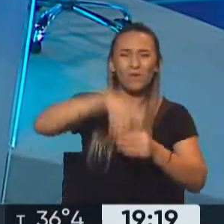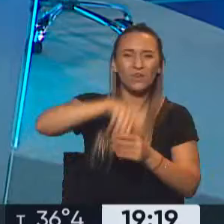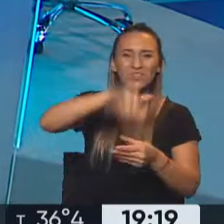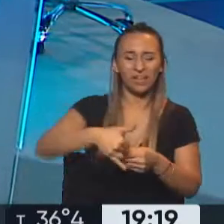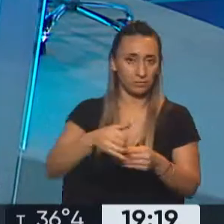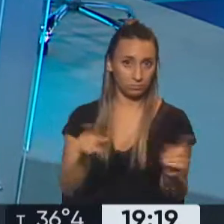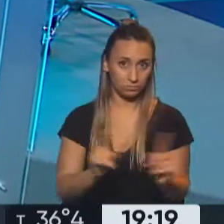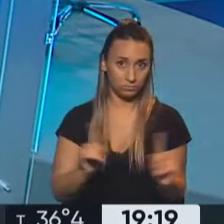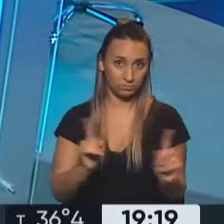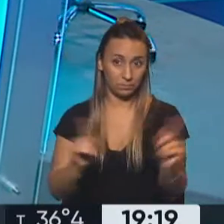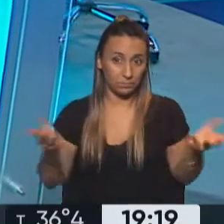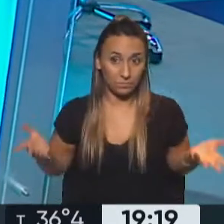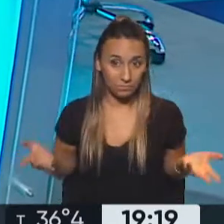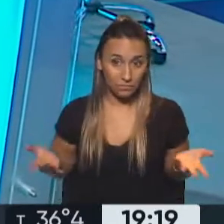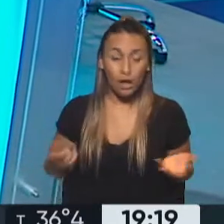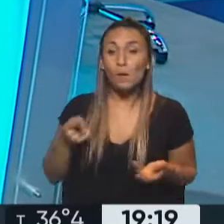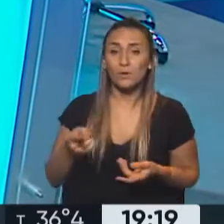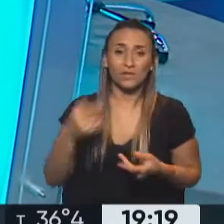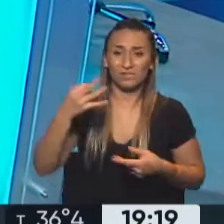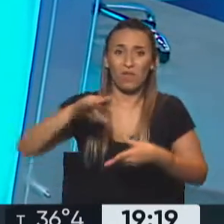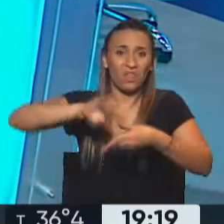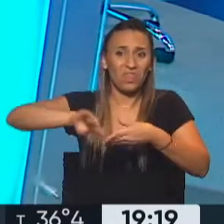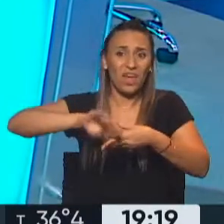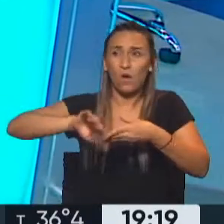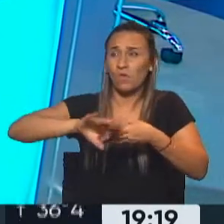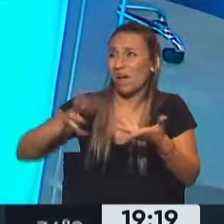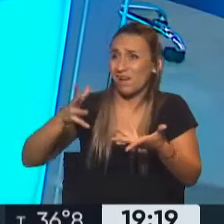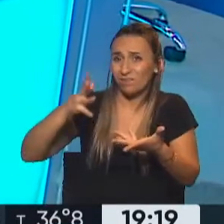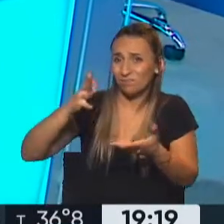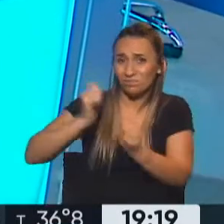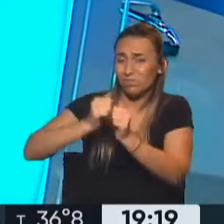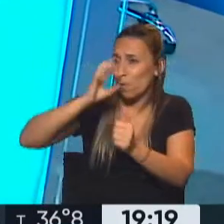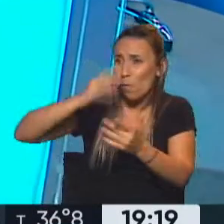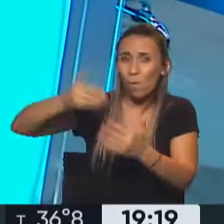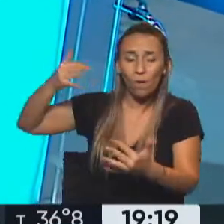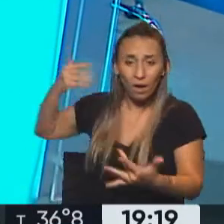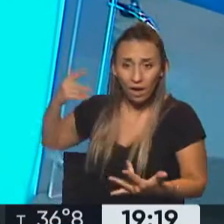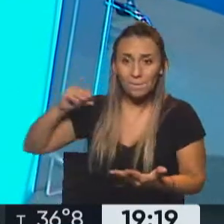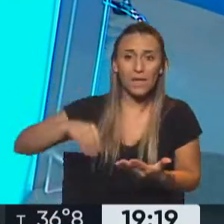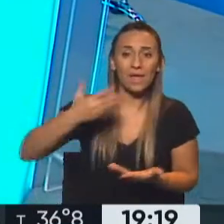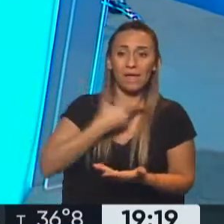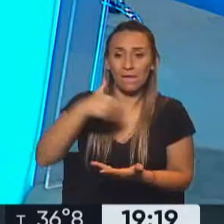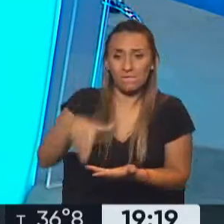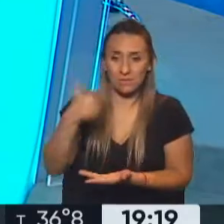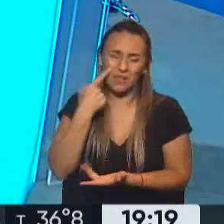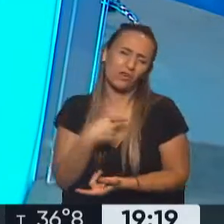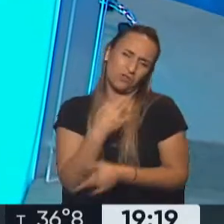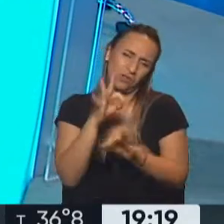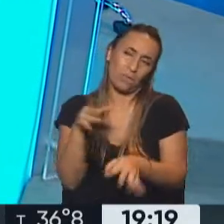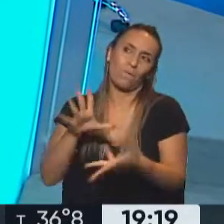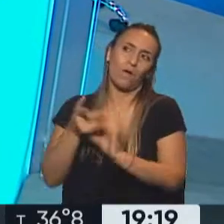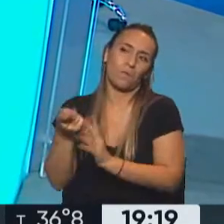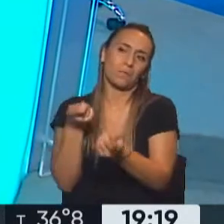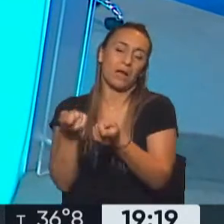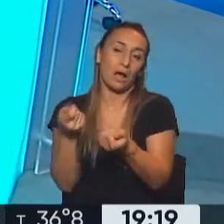endeudamiento histórico y de un organismo internacional que sabemos muy bien cómo se cobran las deudas. Entonces, la verdad